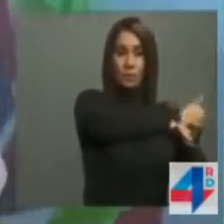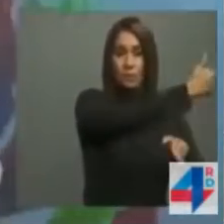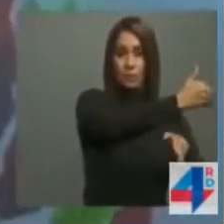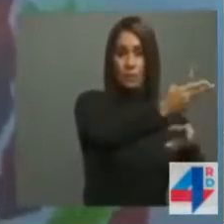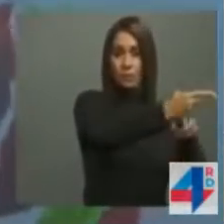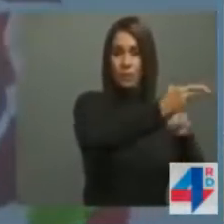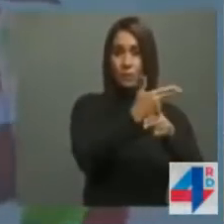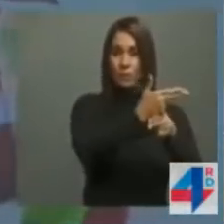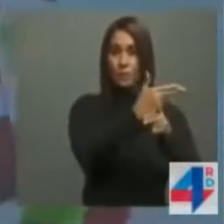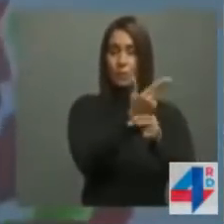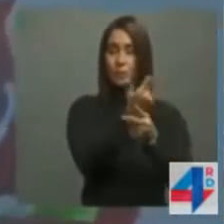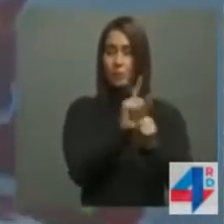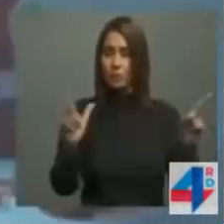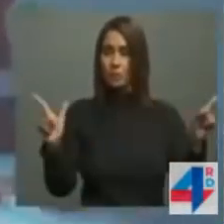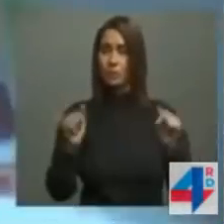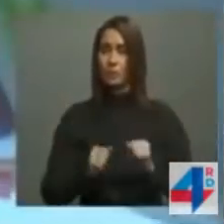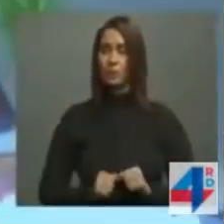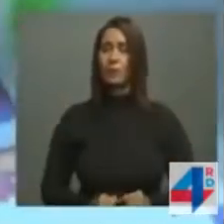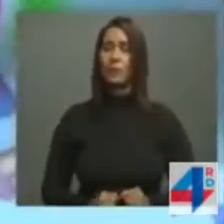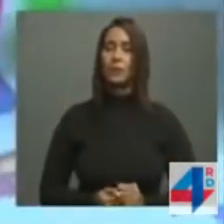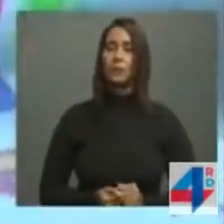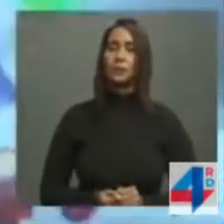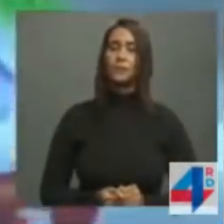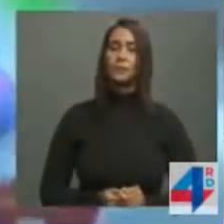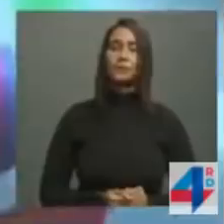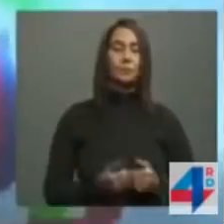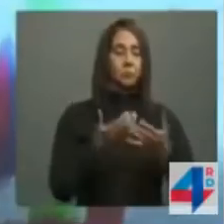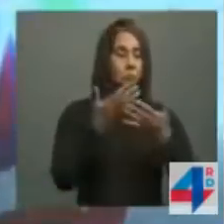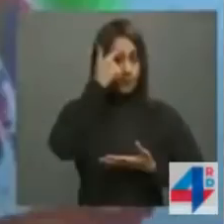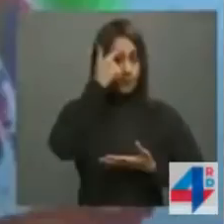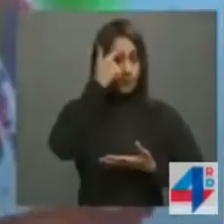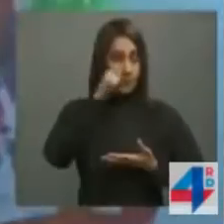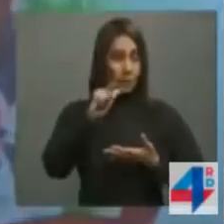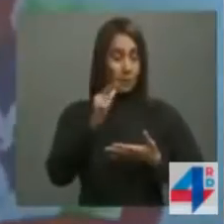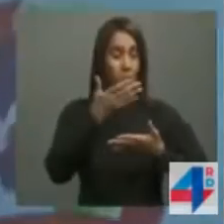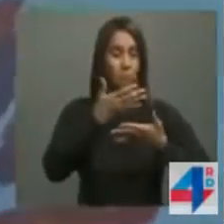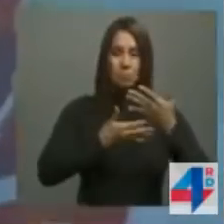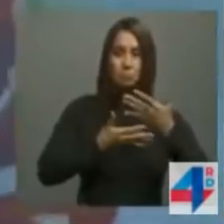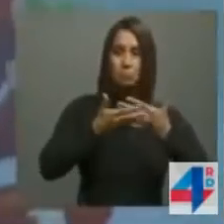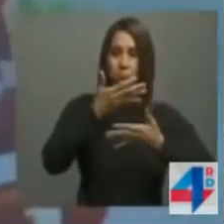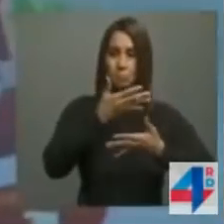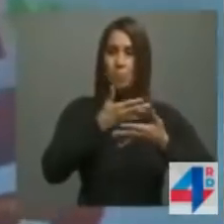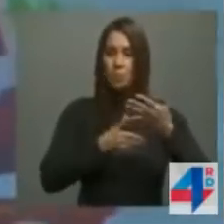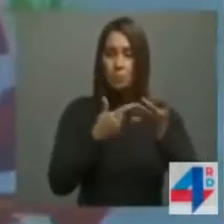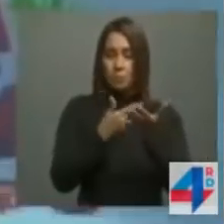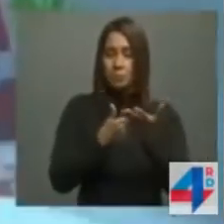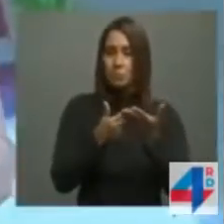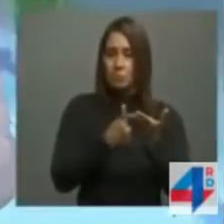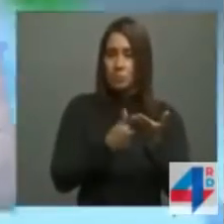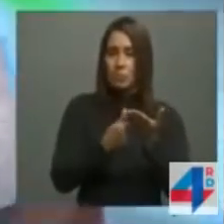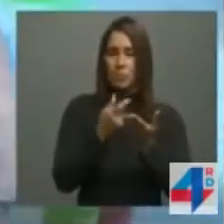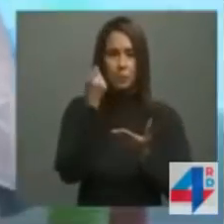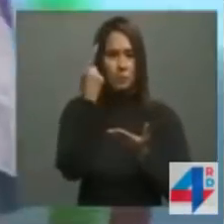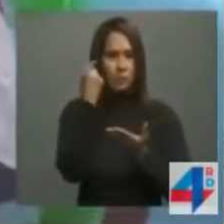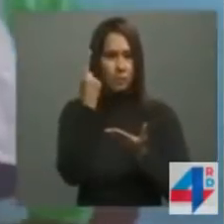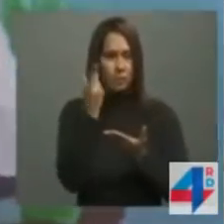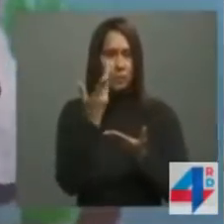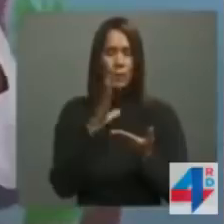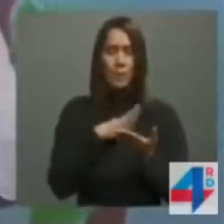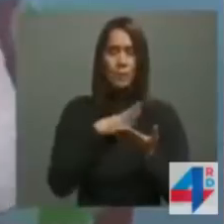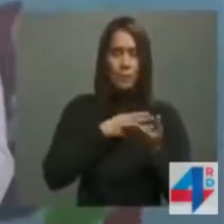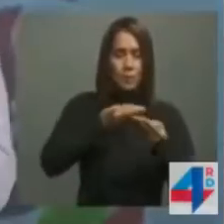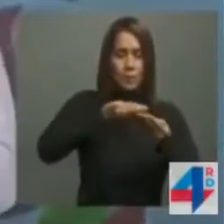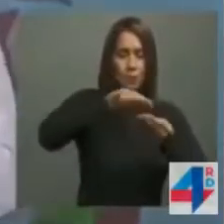defensa de nuestra soberanía. Unas buenas relaciones que pasan por propiciar el buen entendimiento de las relaciones